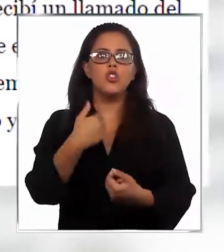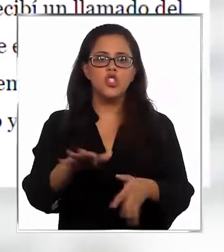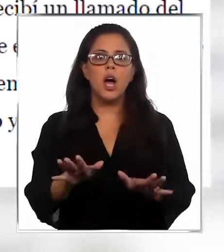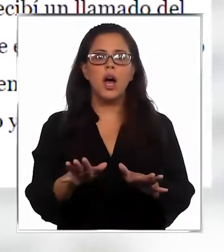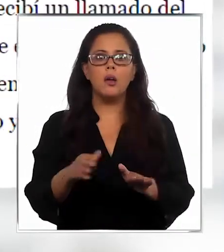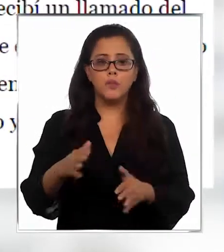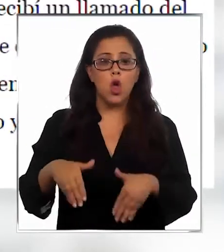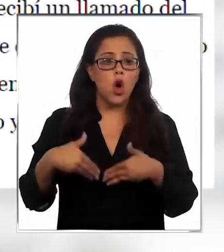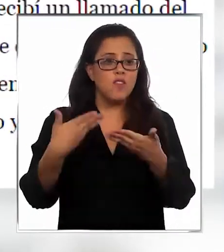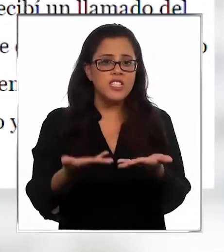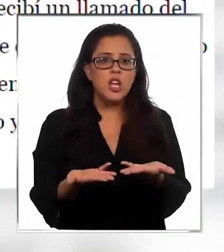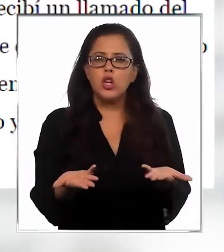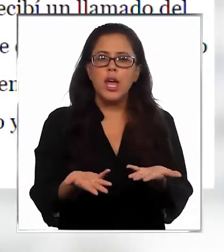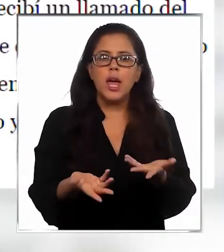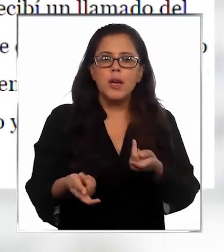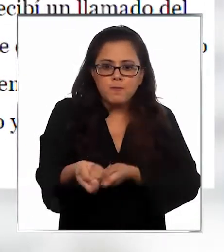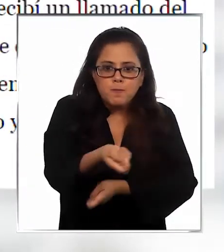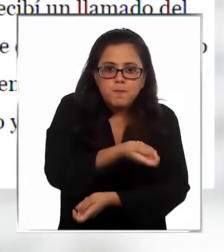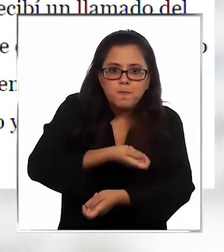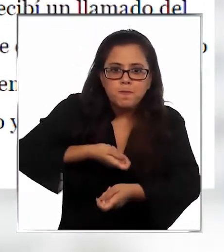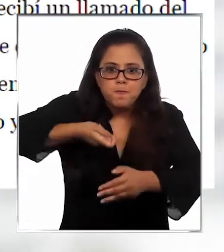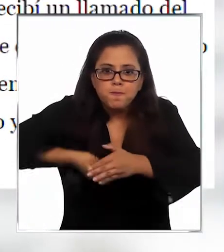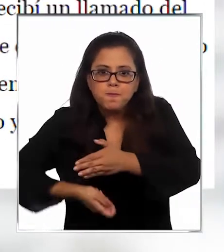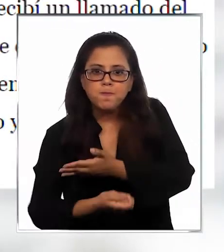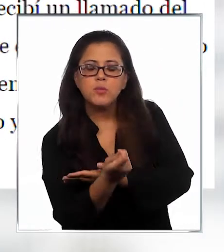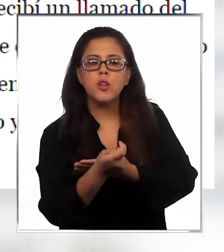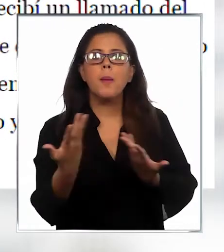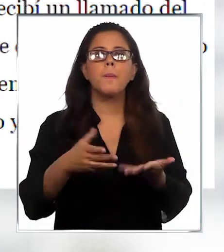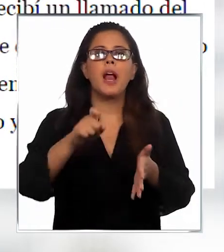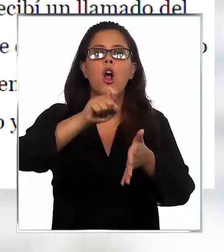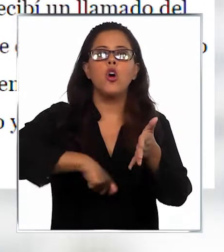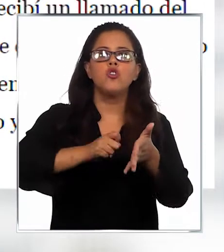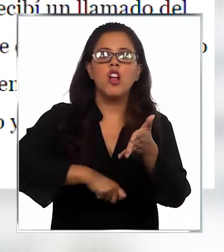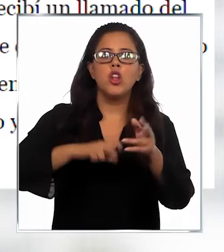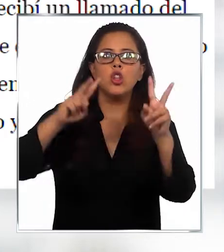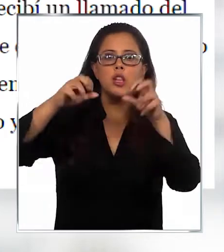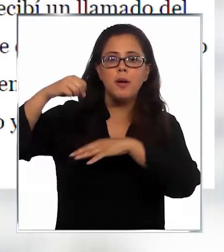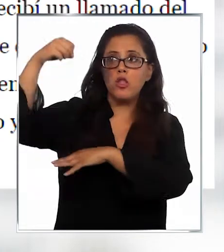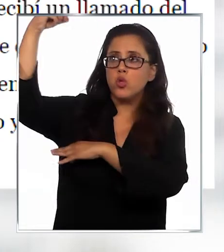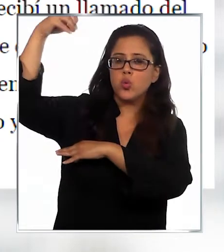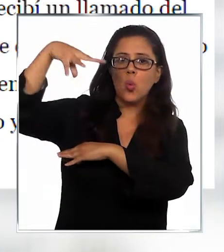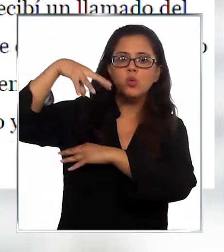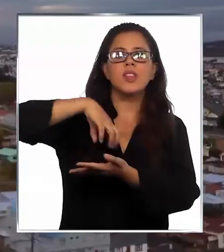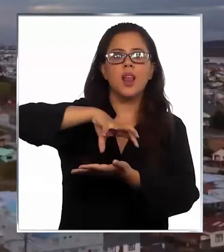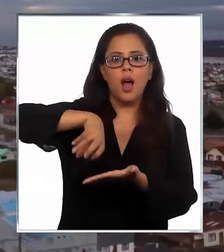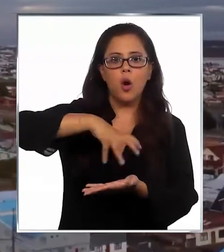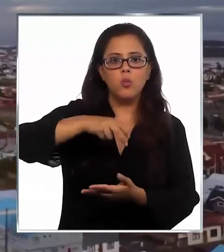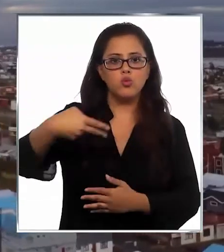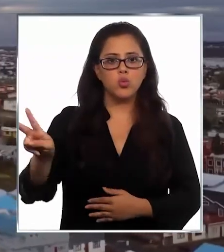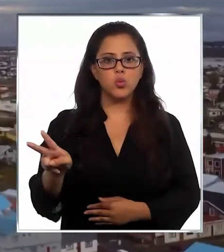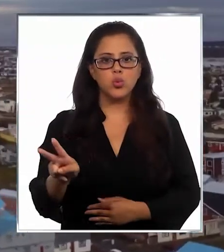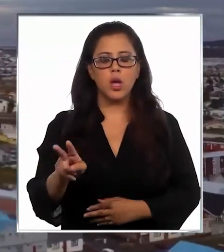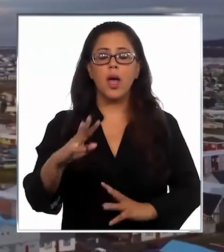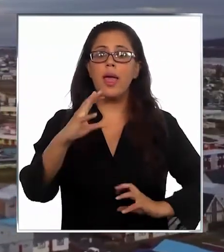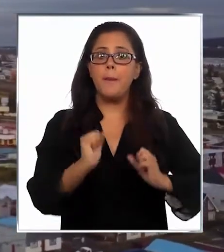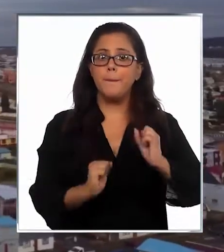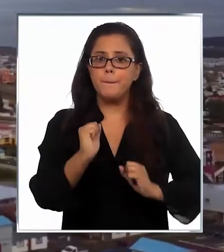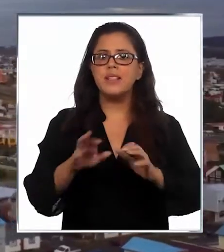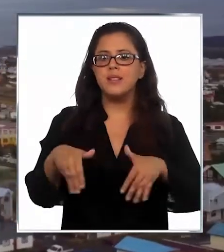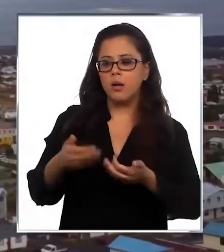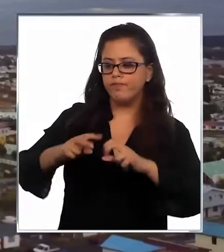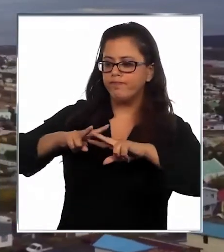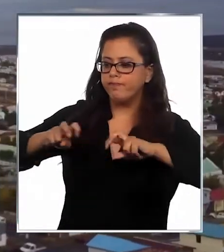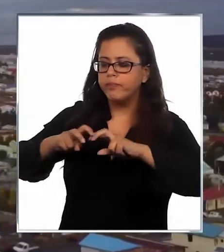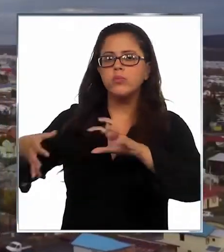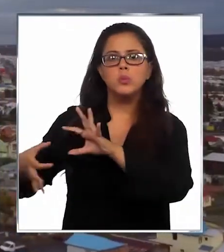a Fernando Paredes para quedarse con un contrato de alumbrado público en la comuna. La empresa es investigada por hacer